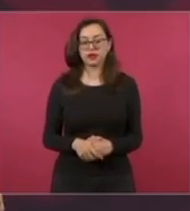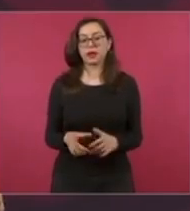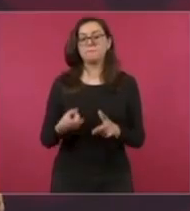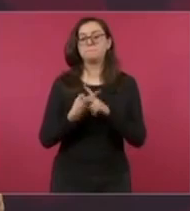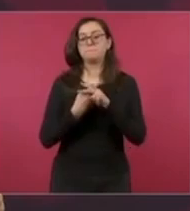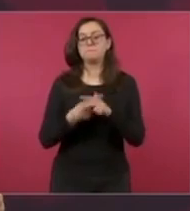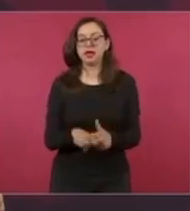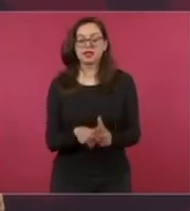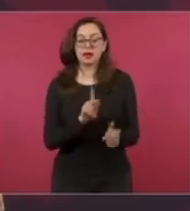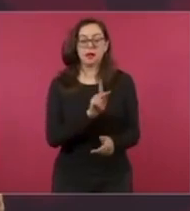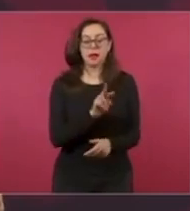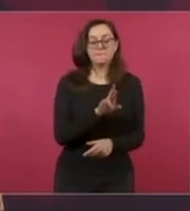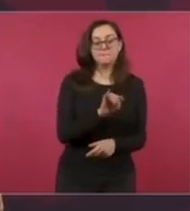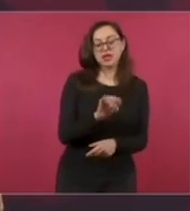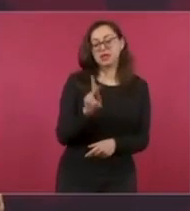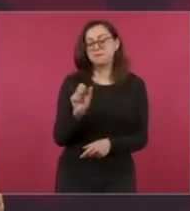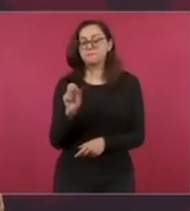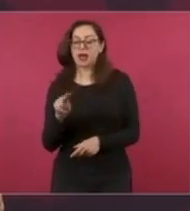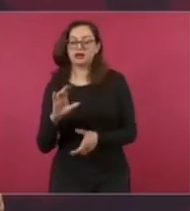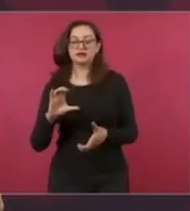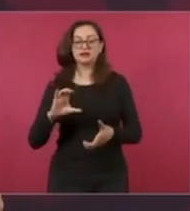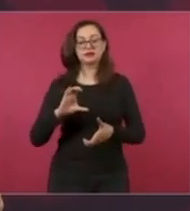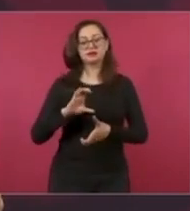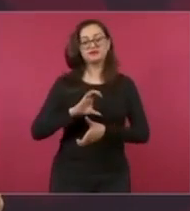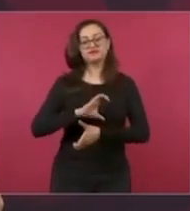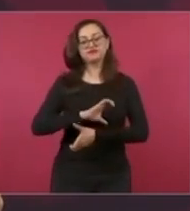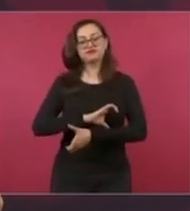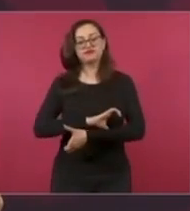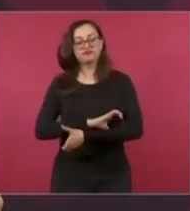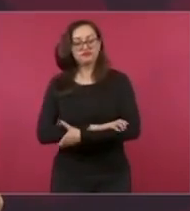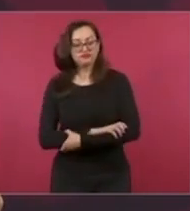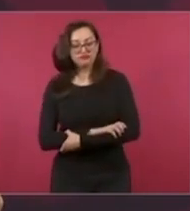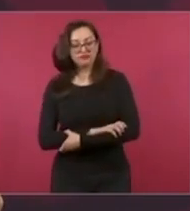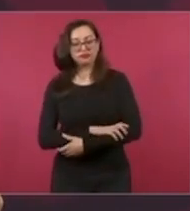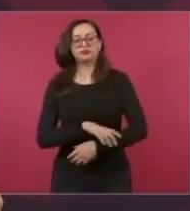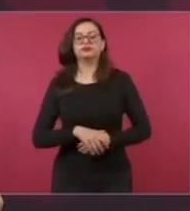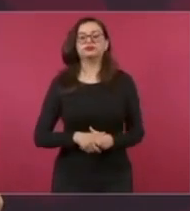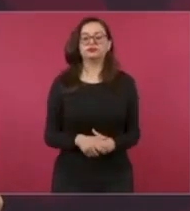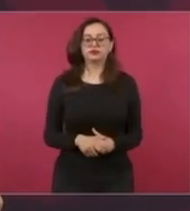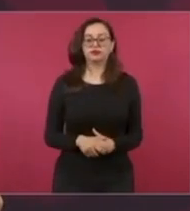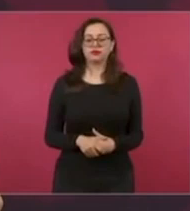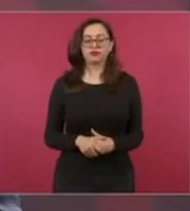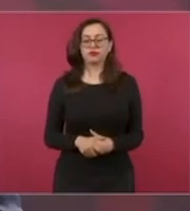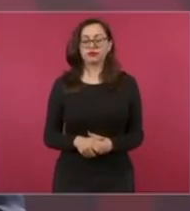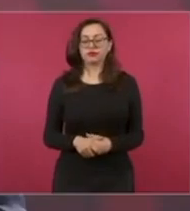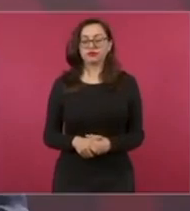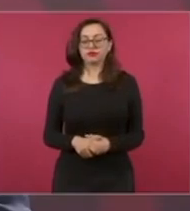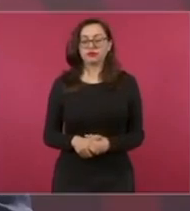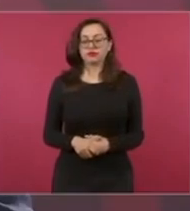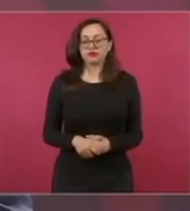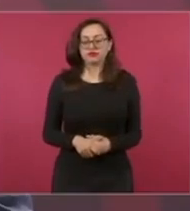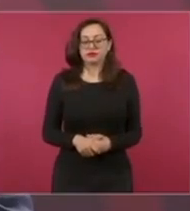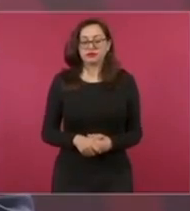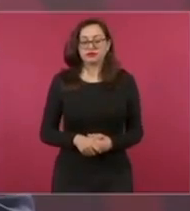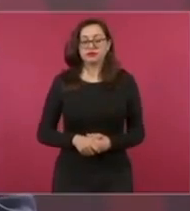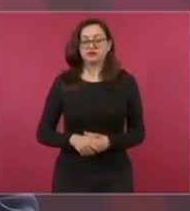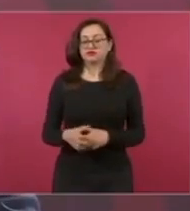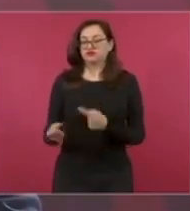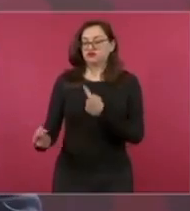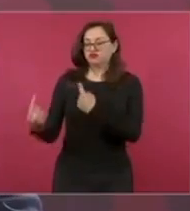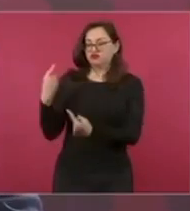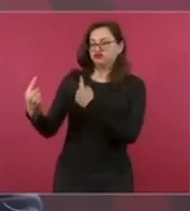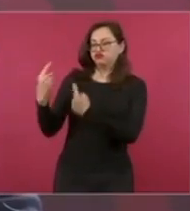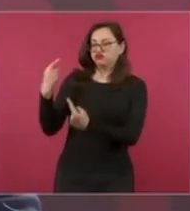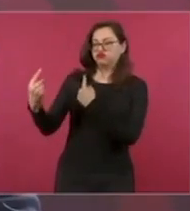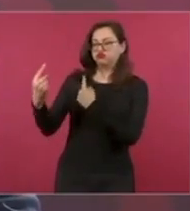enjuagues. Lozano, gracias, ¿sí? Y para intimidar, empezaron a